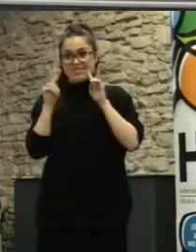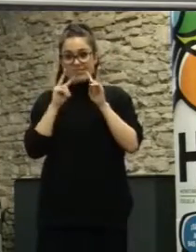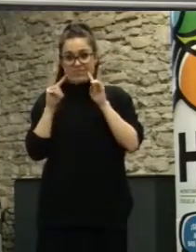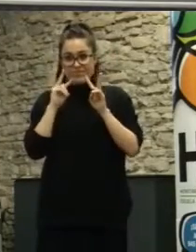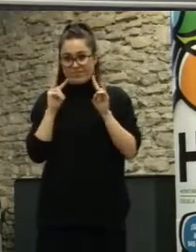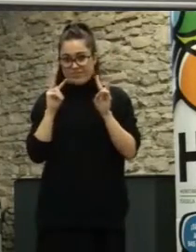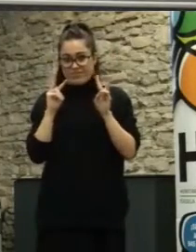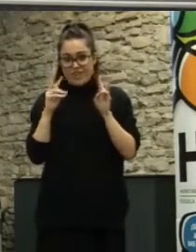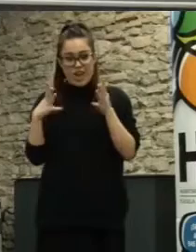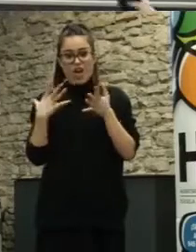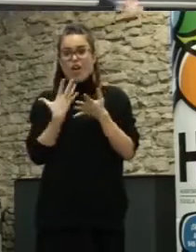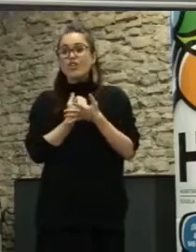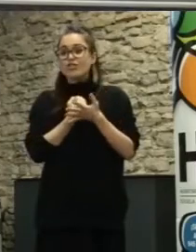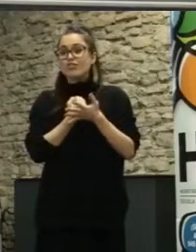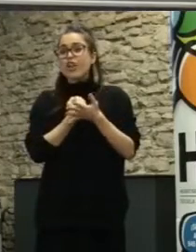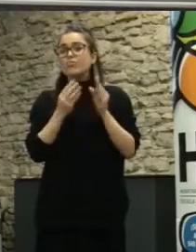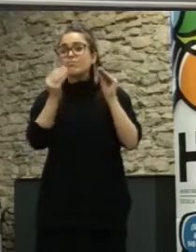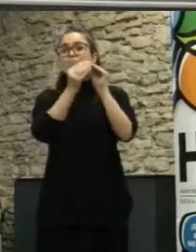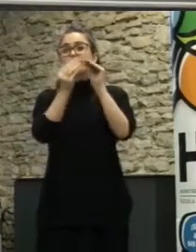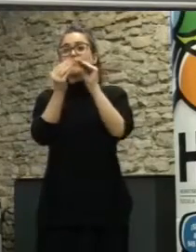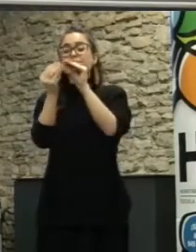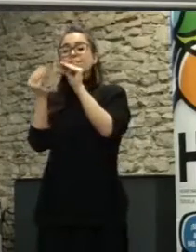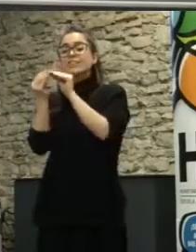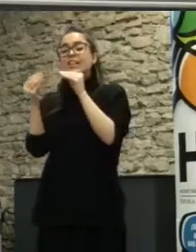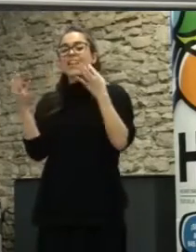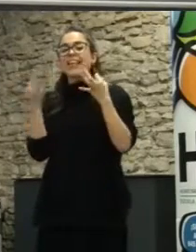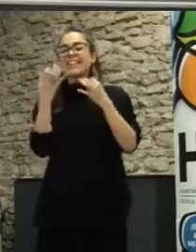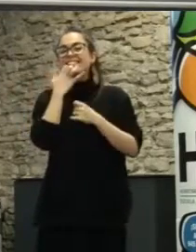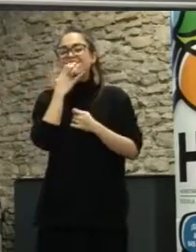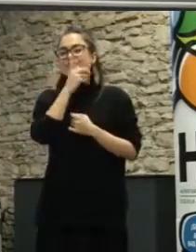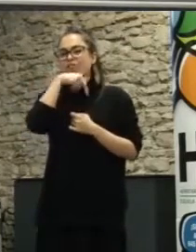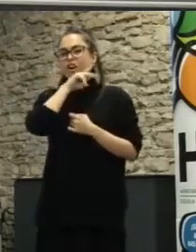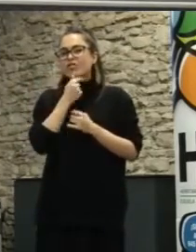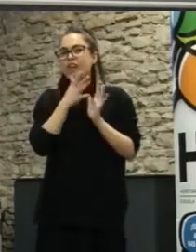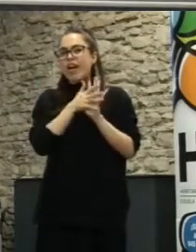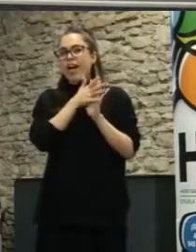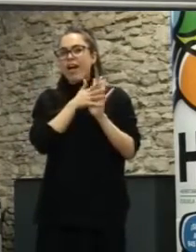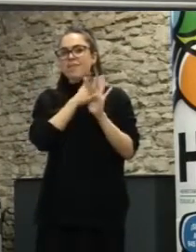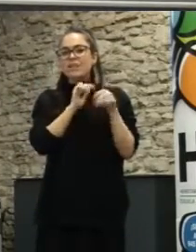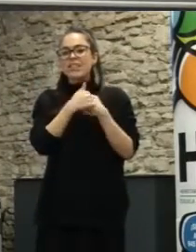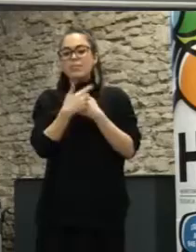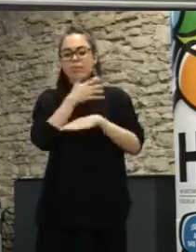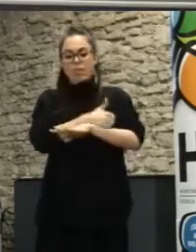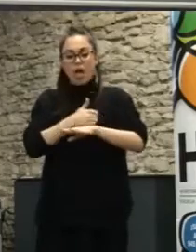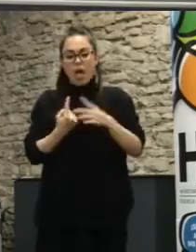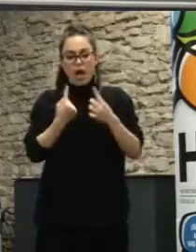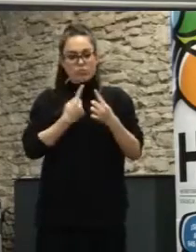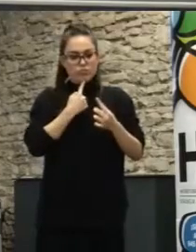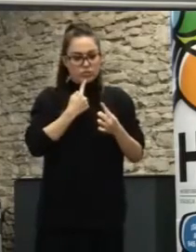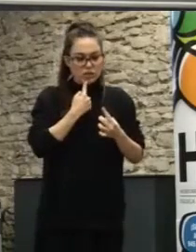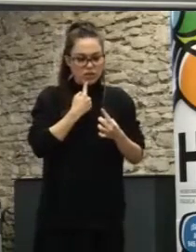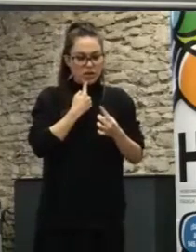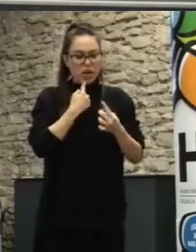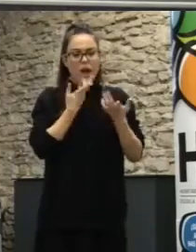está de acuerdo, no hay un concepto. Cuando hablamos de participación ciudadana, cada uno habla de una cosa diferente. Hay quien habla de la participación